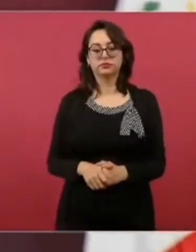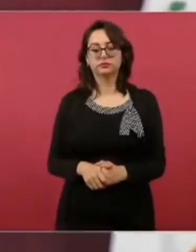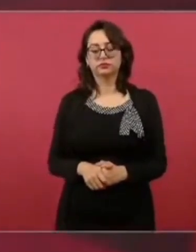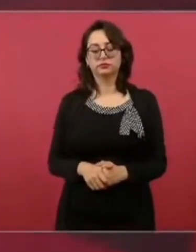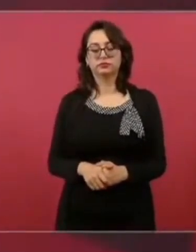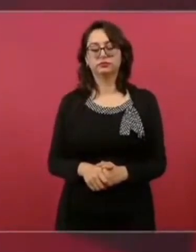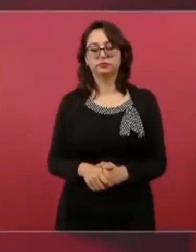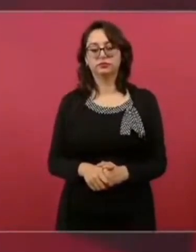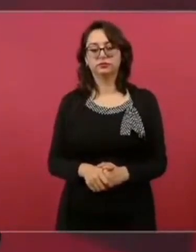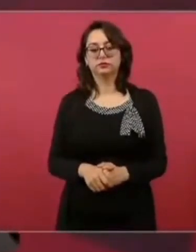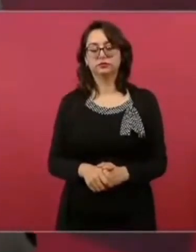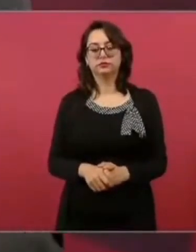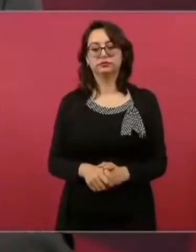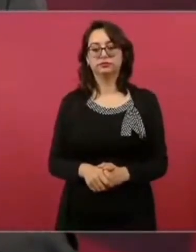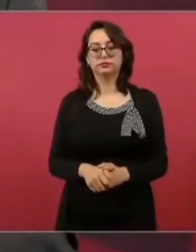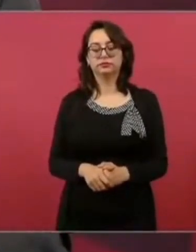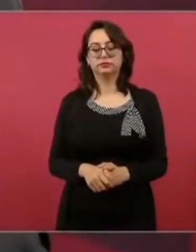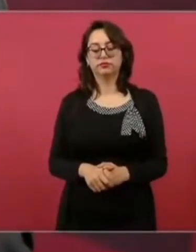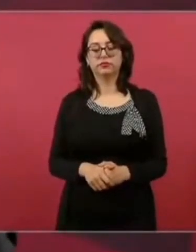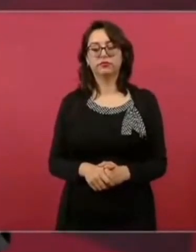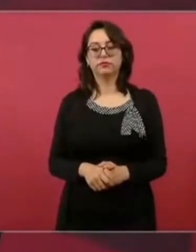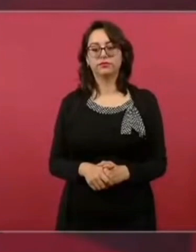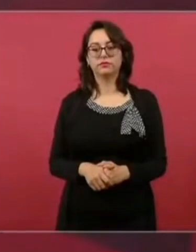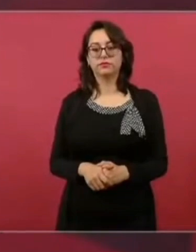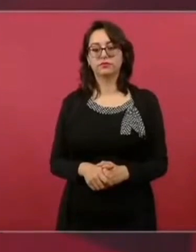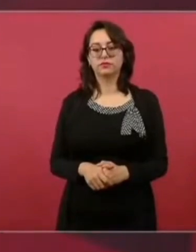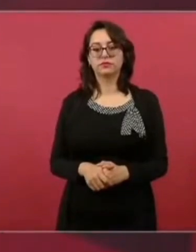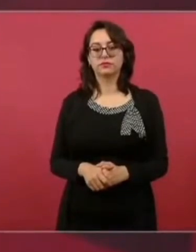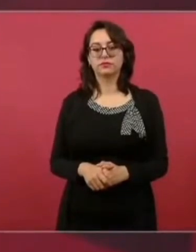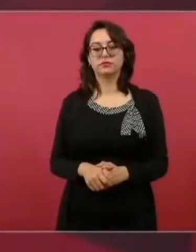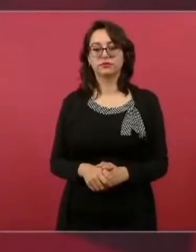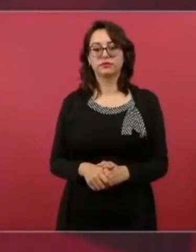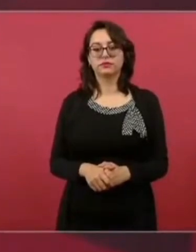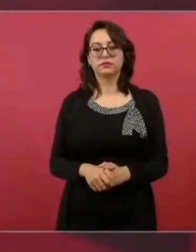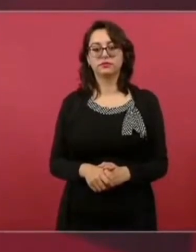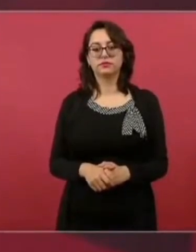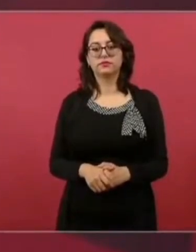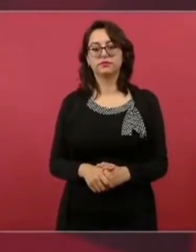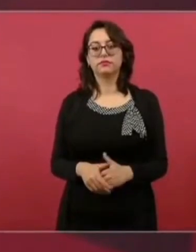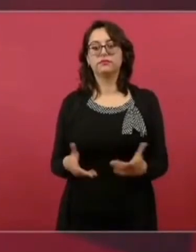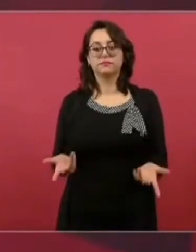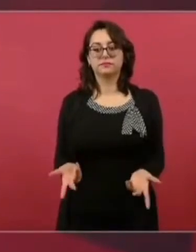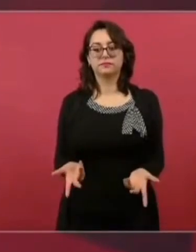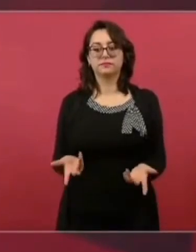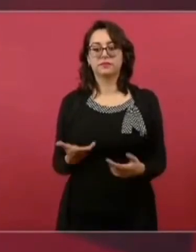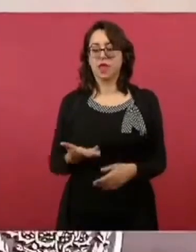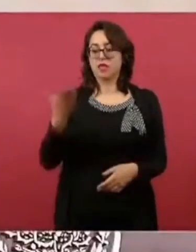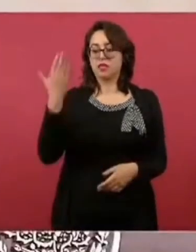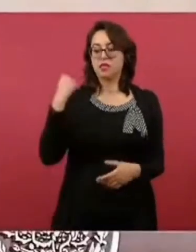con mucho orgullo el primer presidente de Morena.